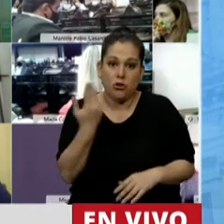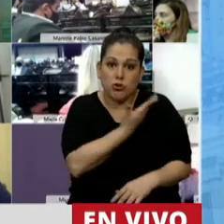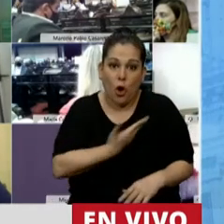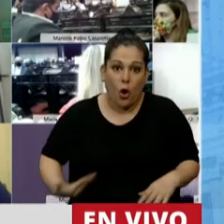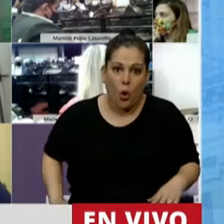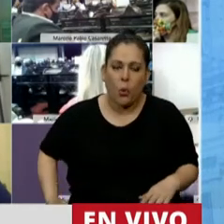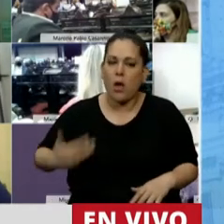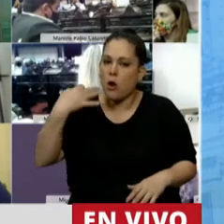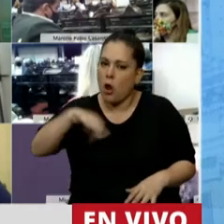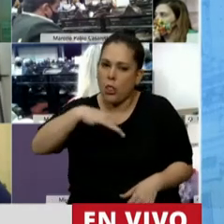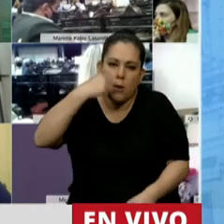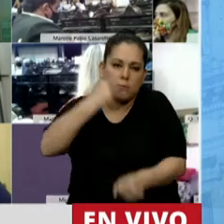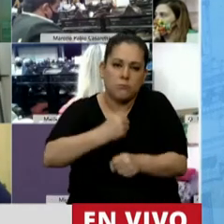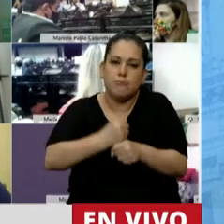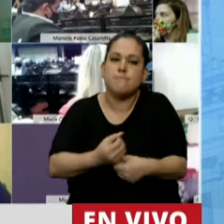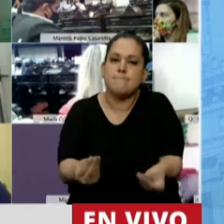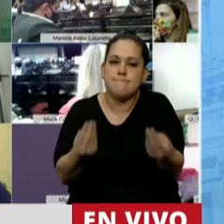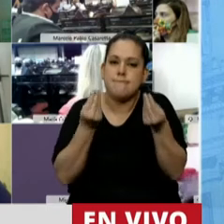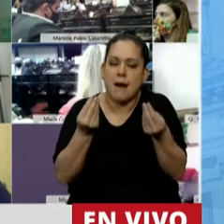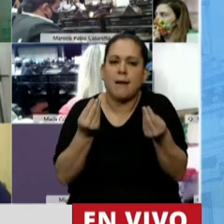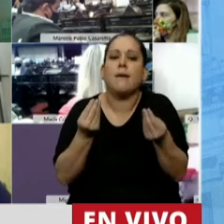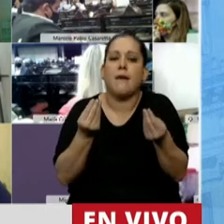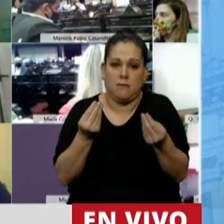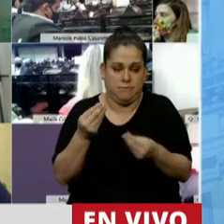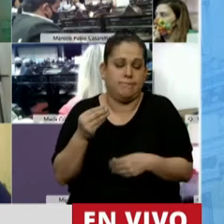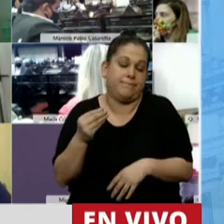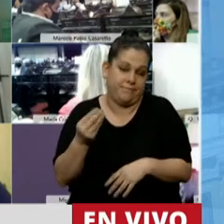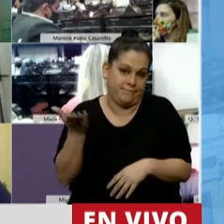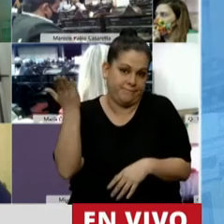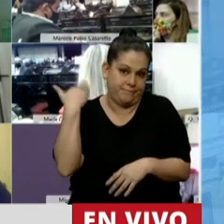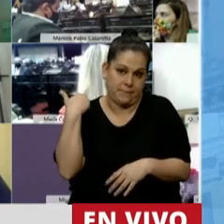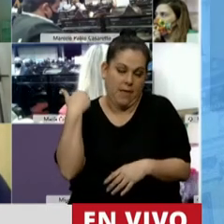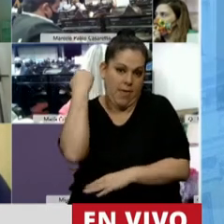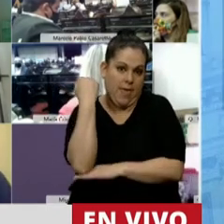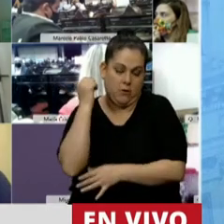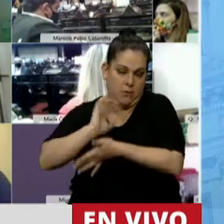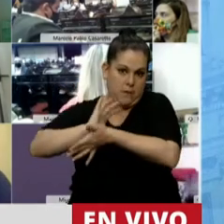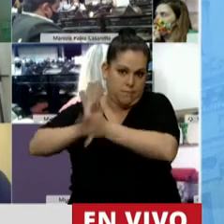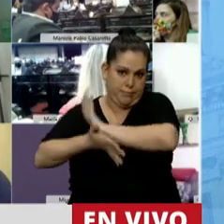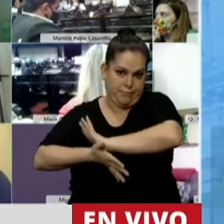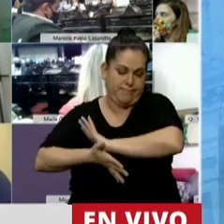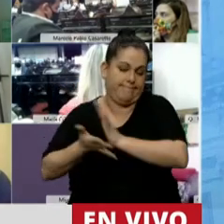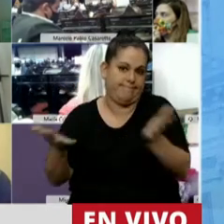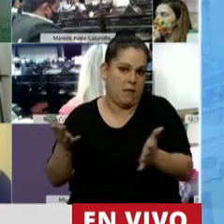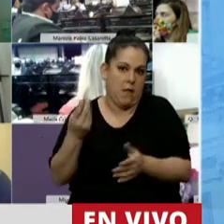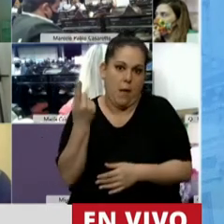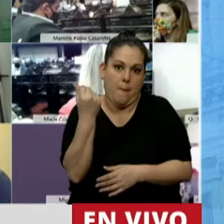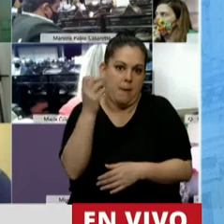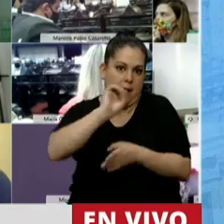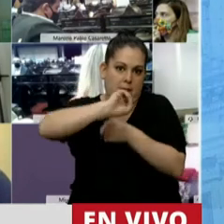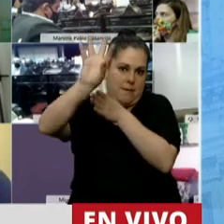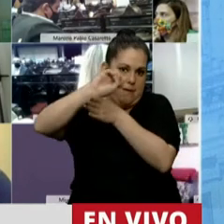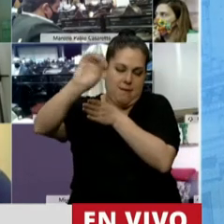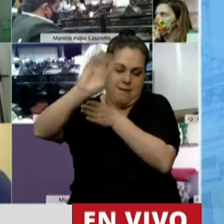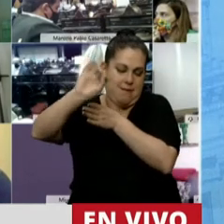gobierno, después del saqueo descomunal que sufrió la economía argentina, con una fuga de capitales